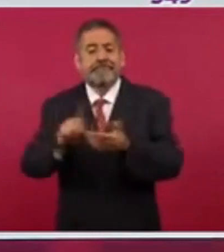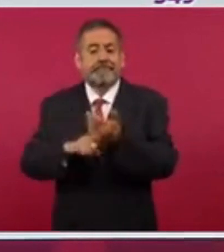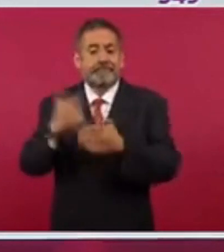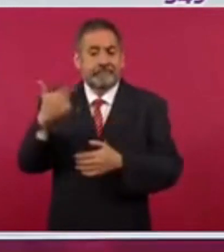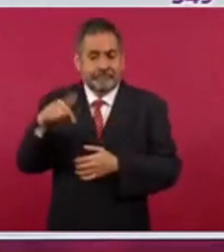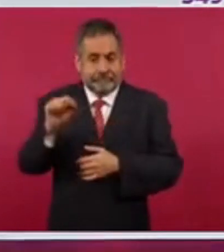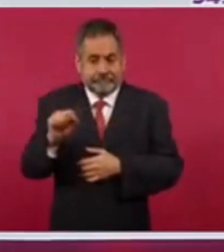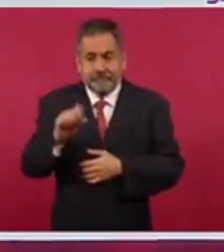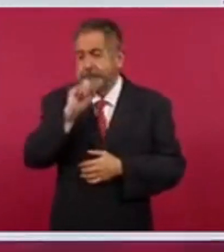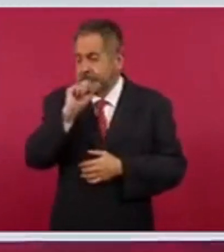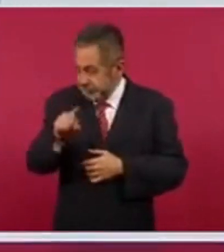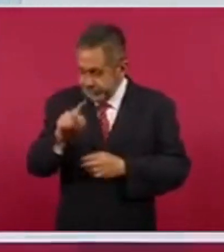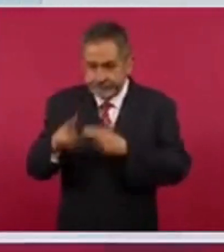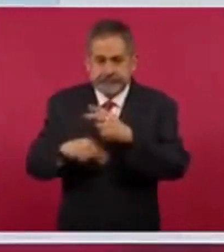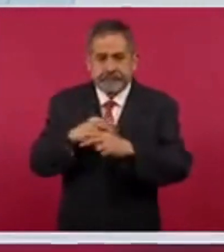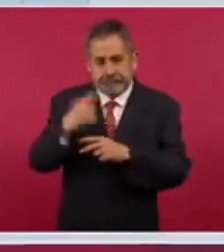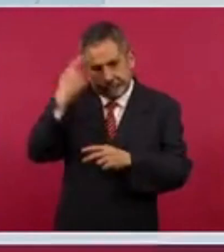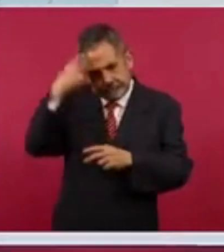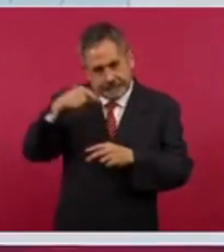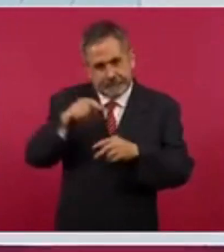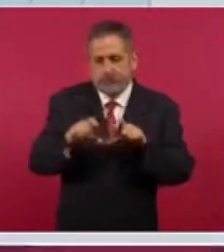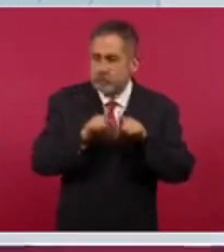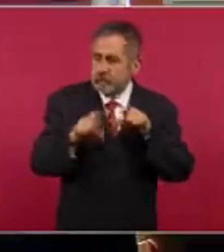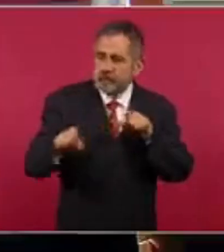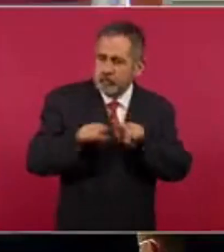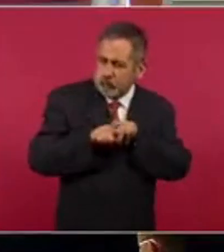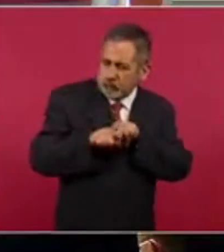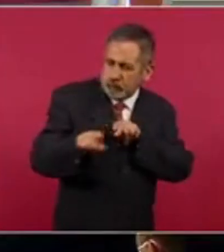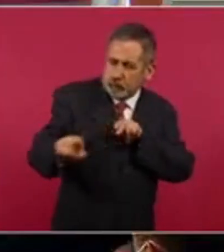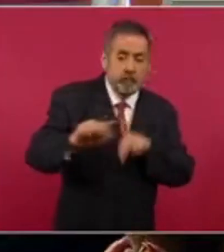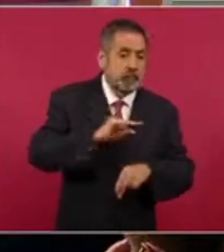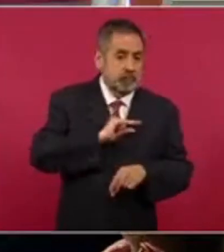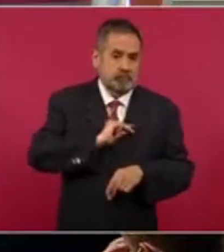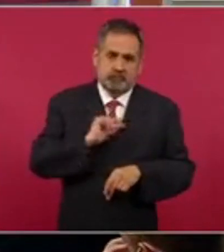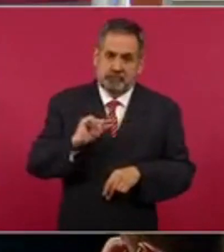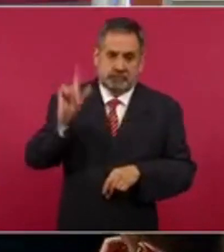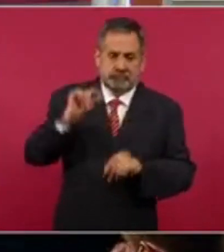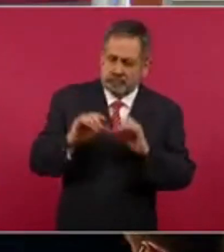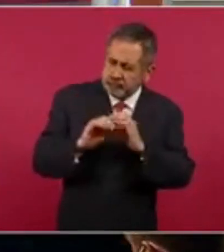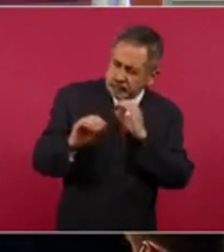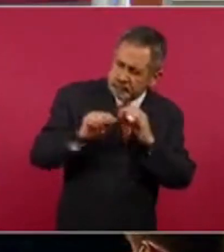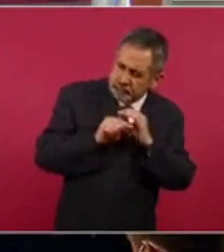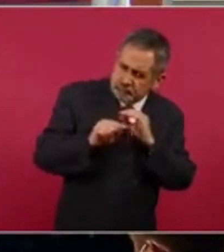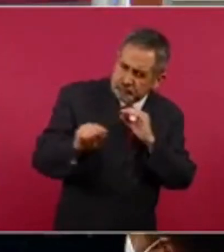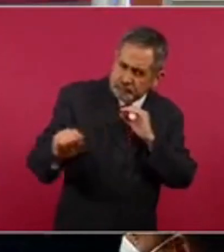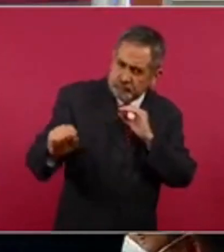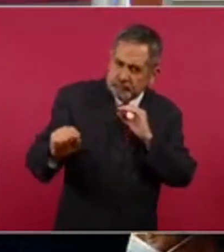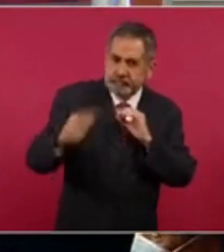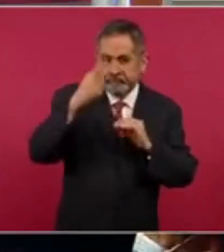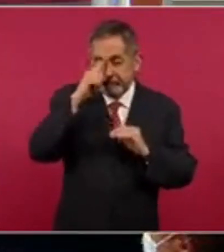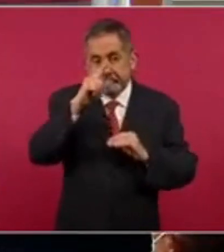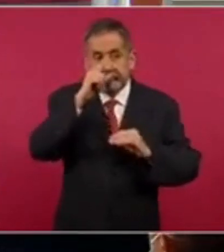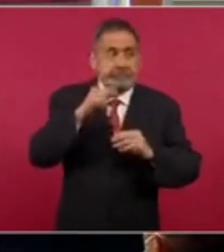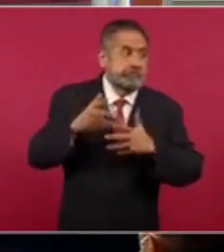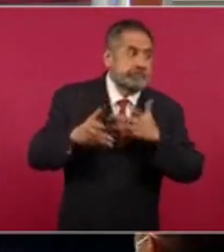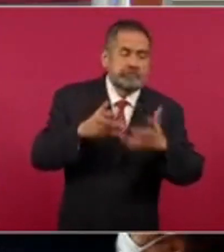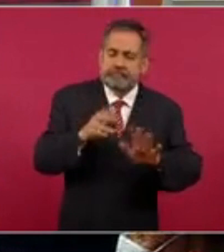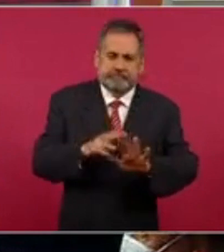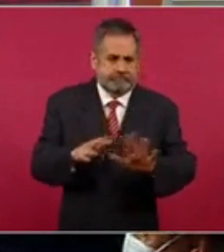por un gasoducto especial para que no nos falte la